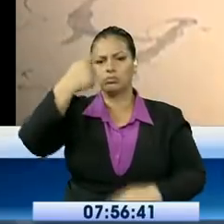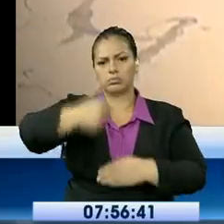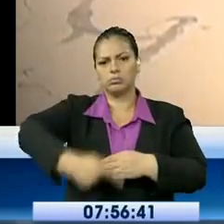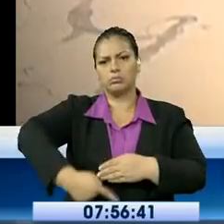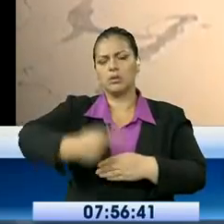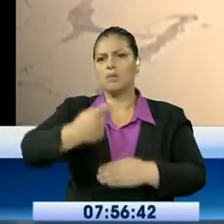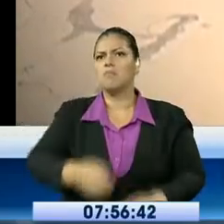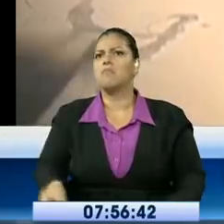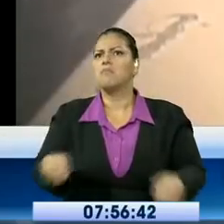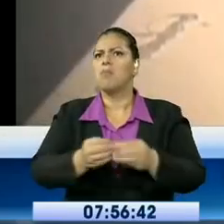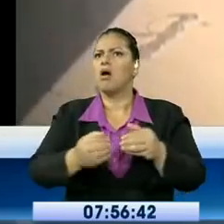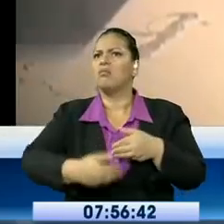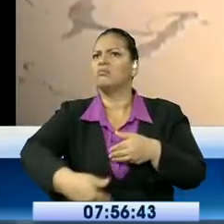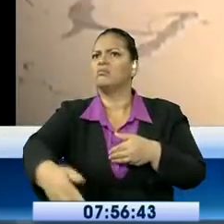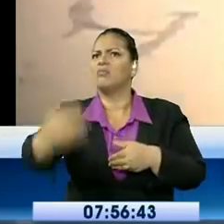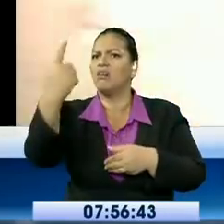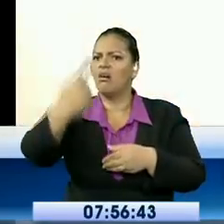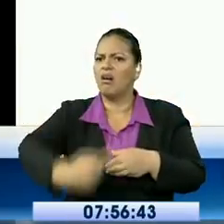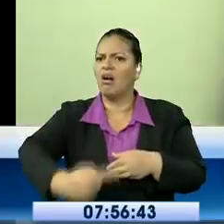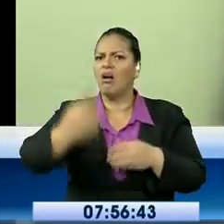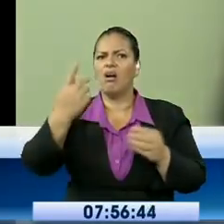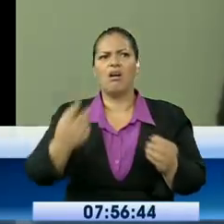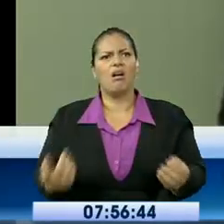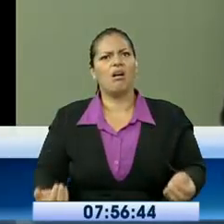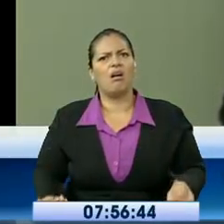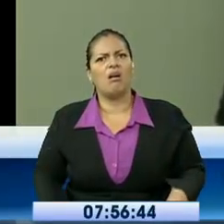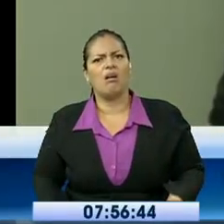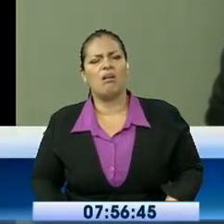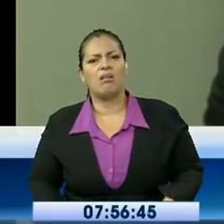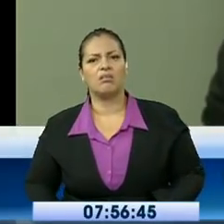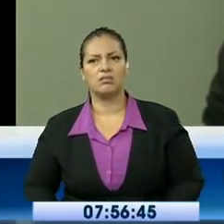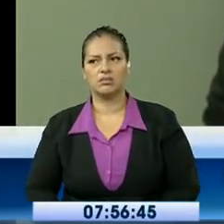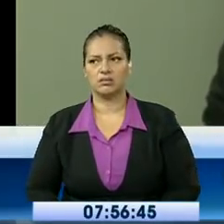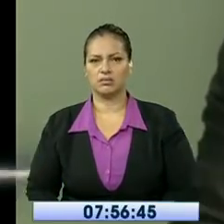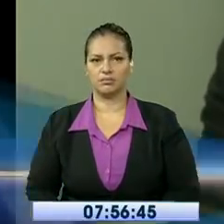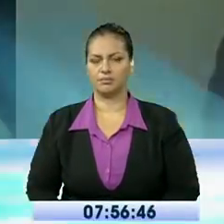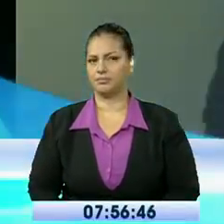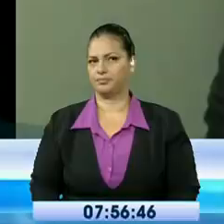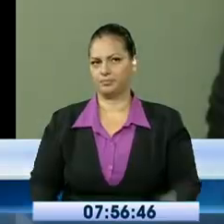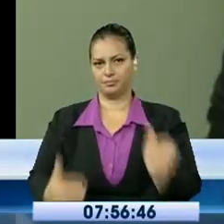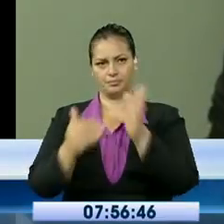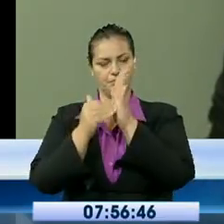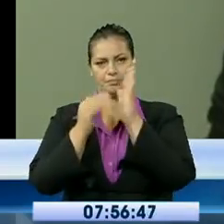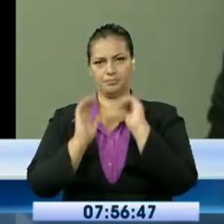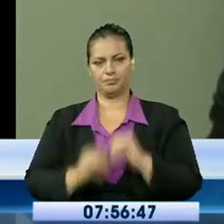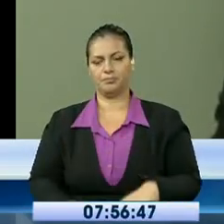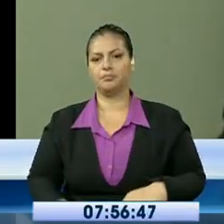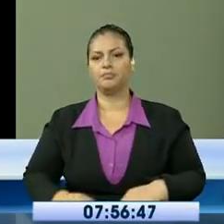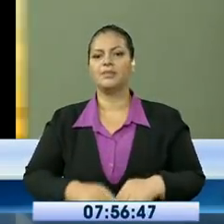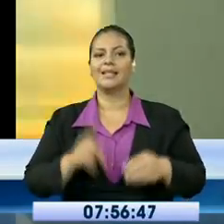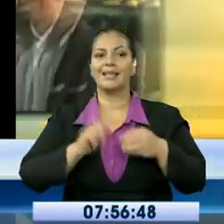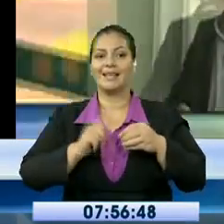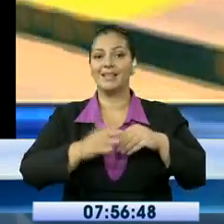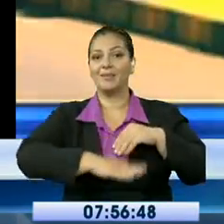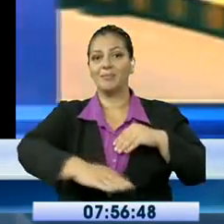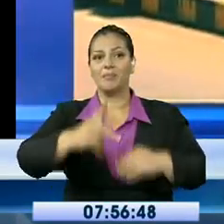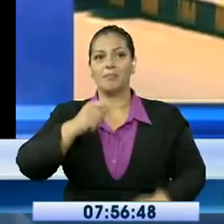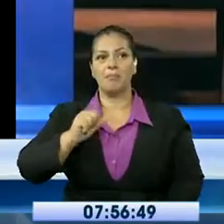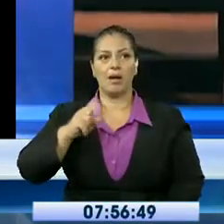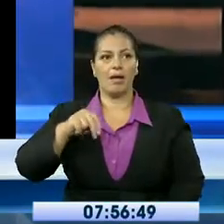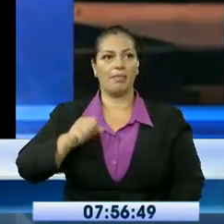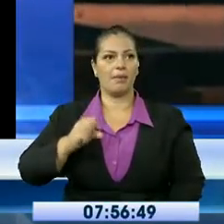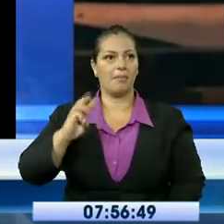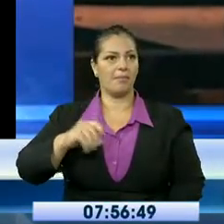tiempo de recorrido de la vía. Por ejemplo, en la Panamericana, en la concesión de la Panamericana, tenemos un sistema de